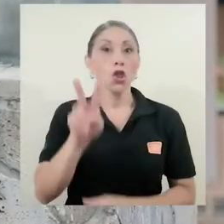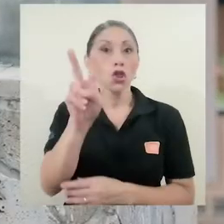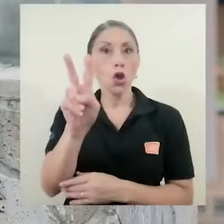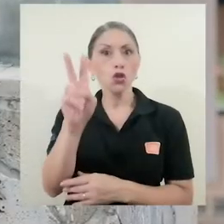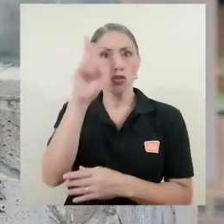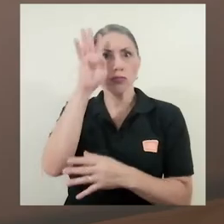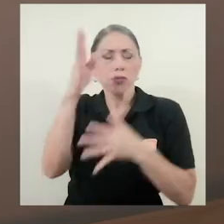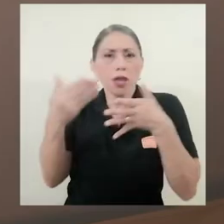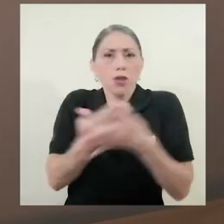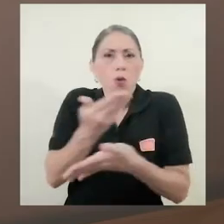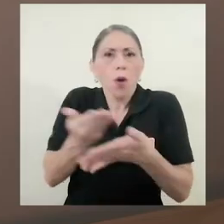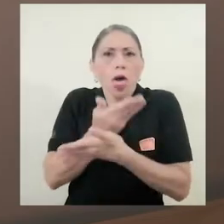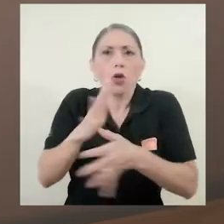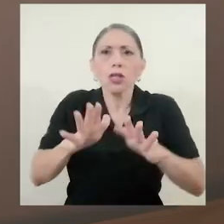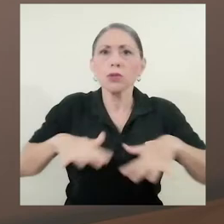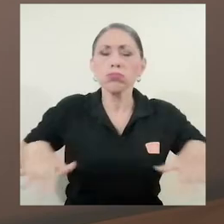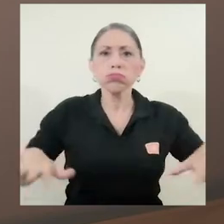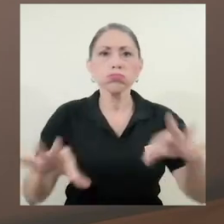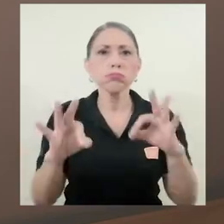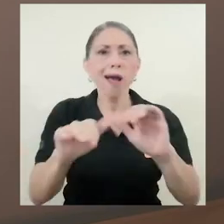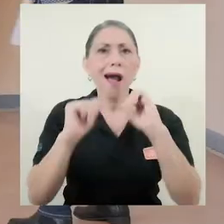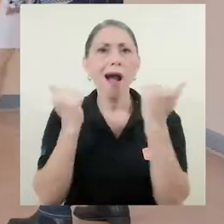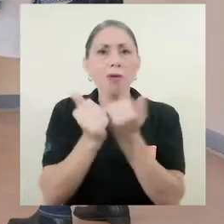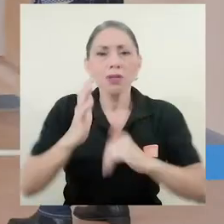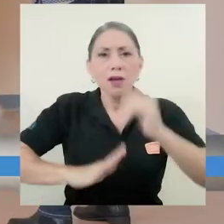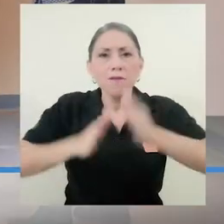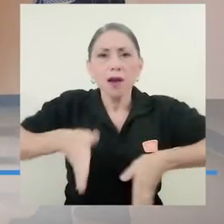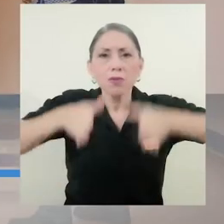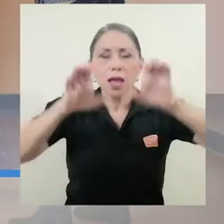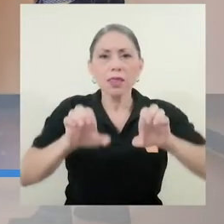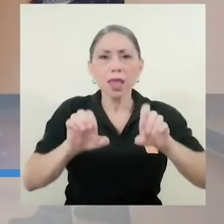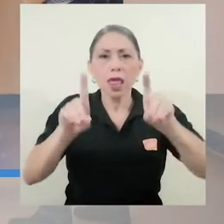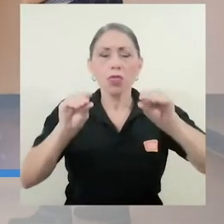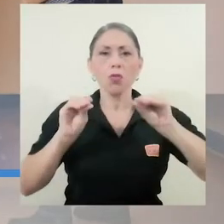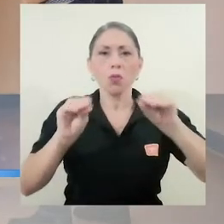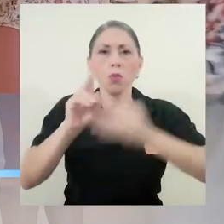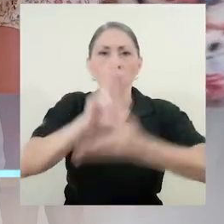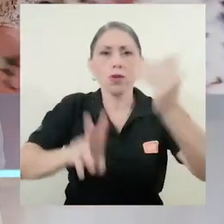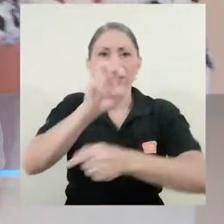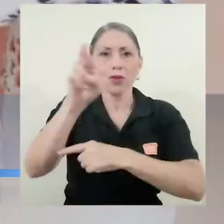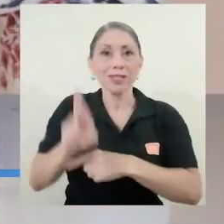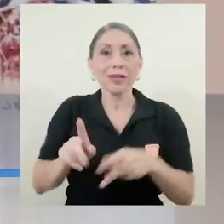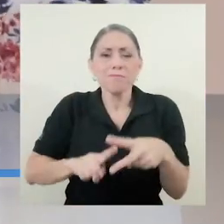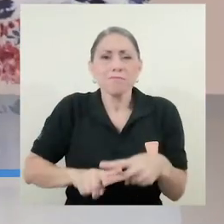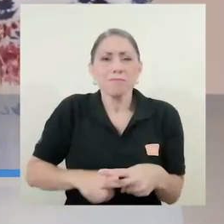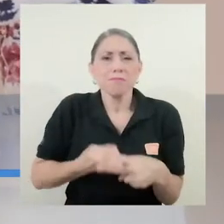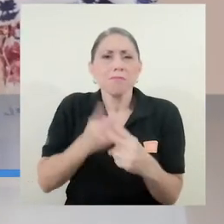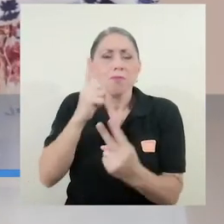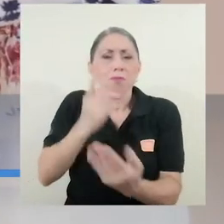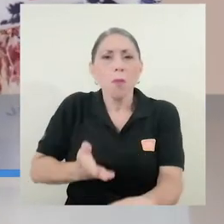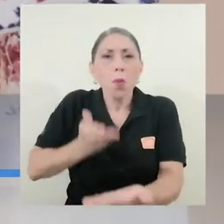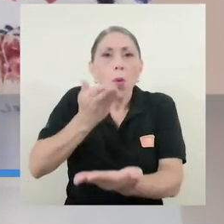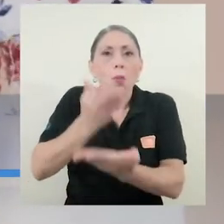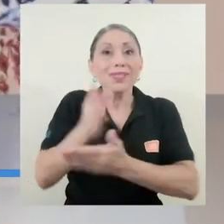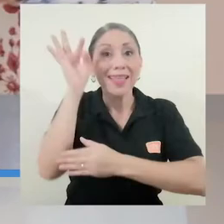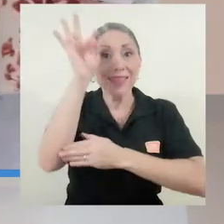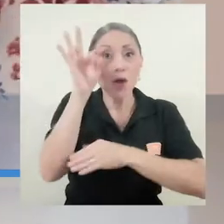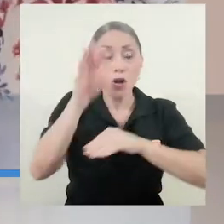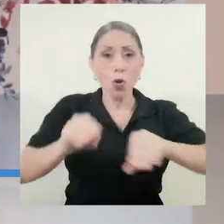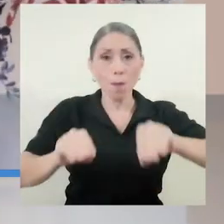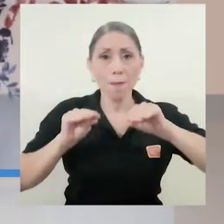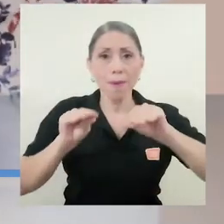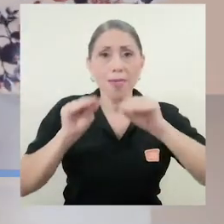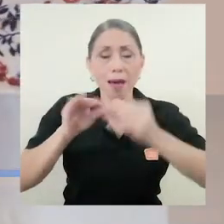Dos innovadoras y versátiles aulas en la Facultad de Educación de la Universidad de Costa Rica son el inicio de una propuesta